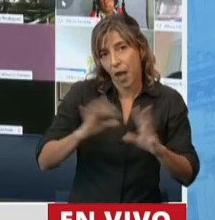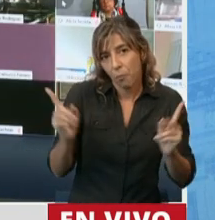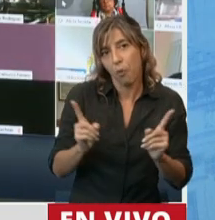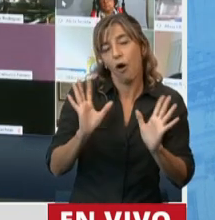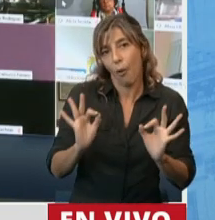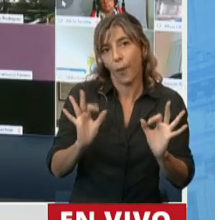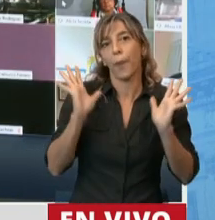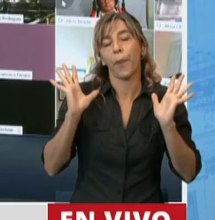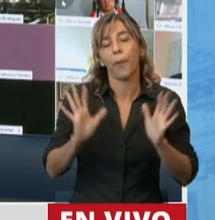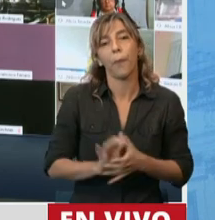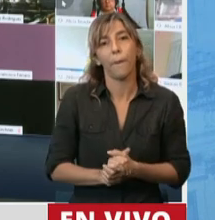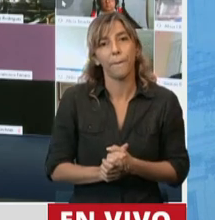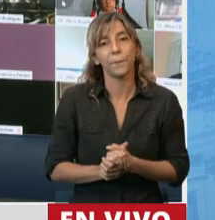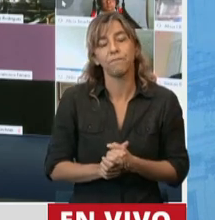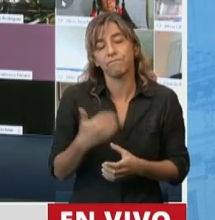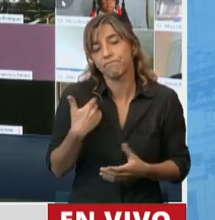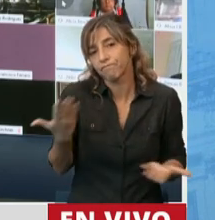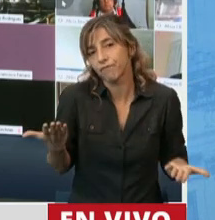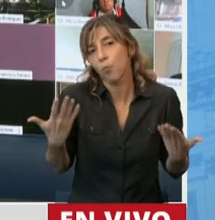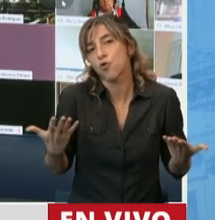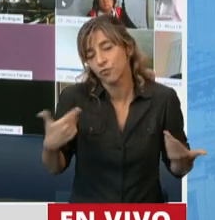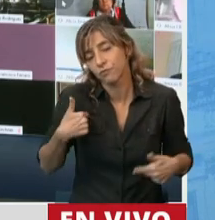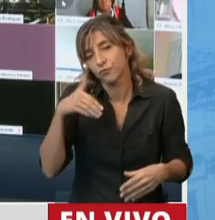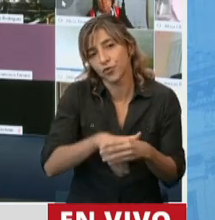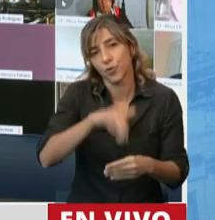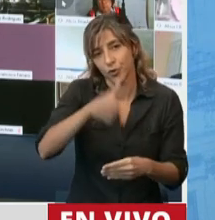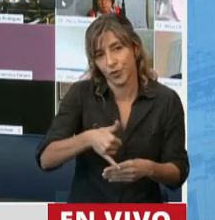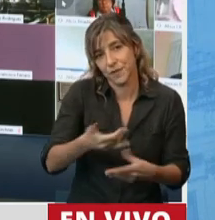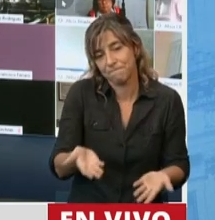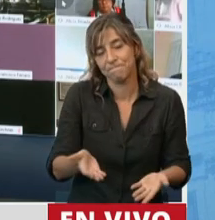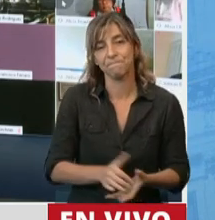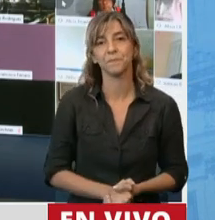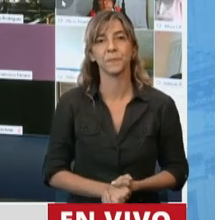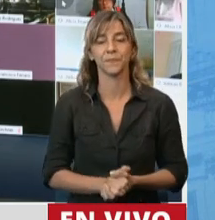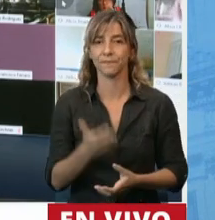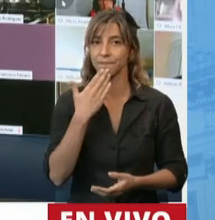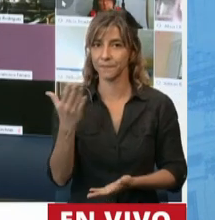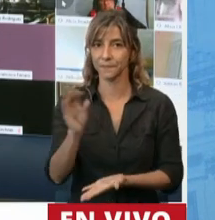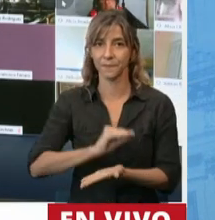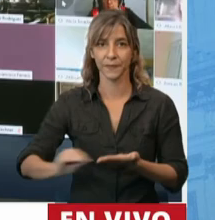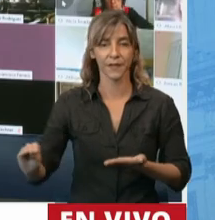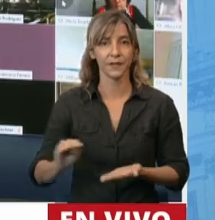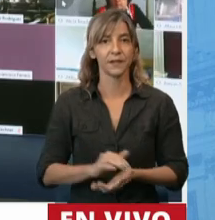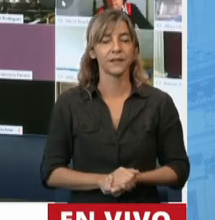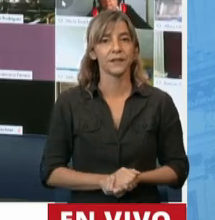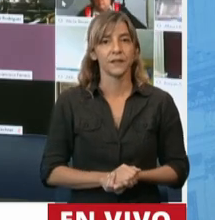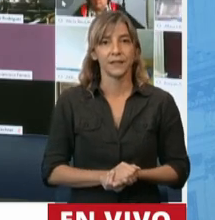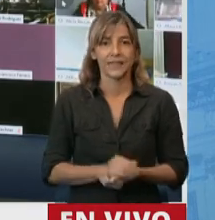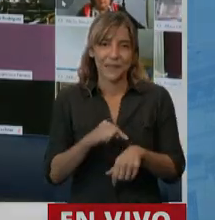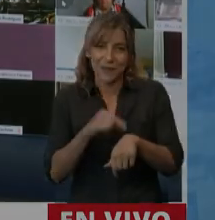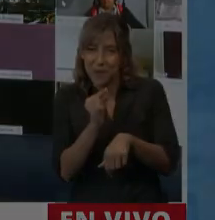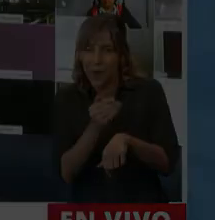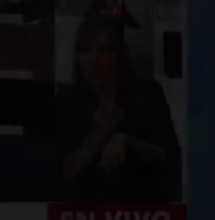pero obviamente voy a votar a favor de esta ley. Gracias, diputado. Se pasó un poquito